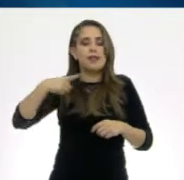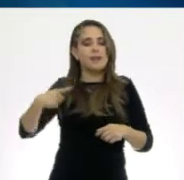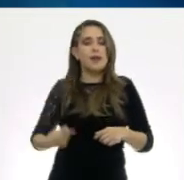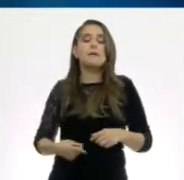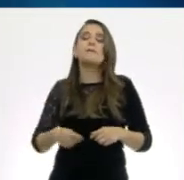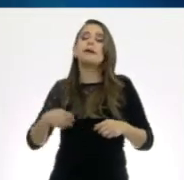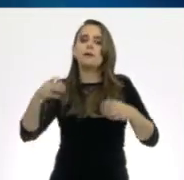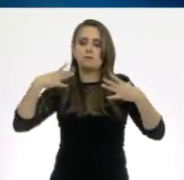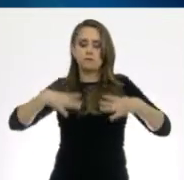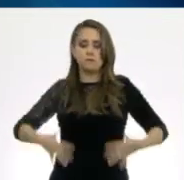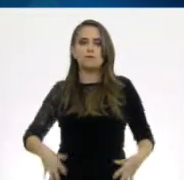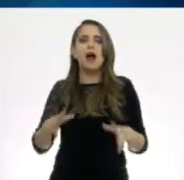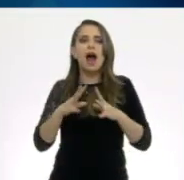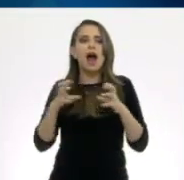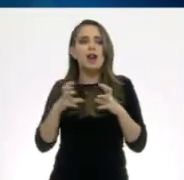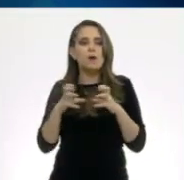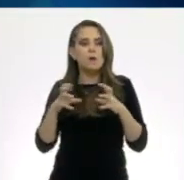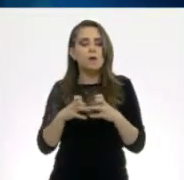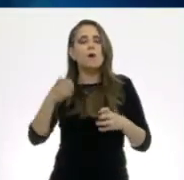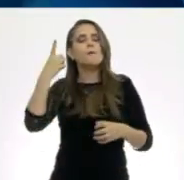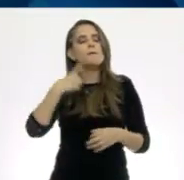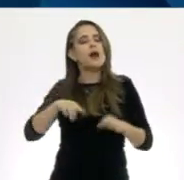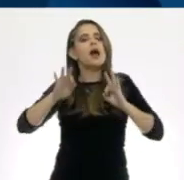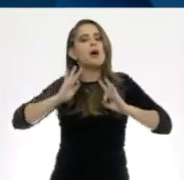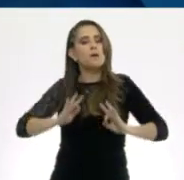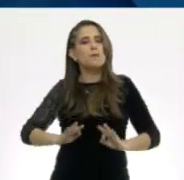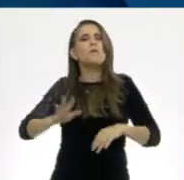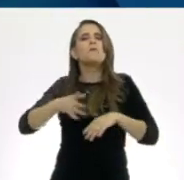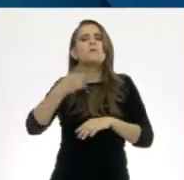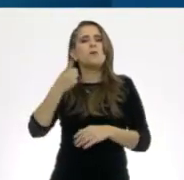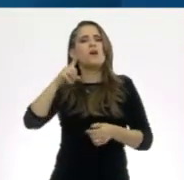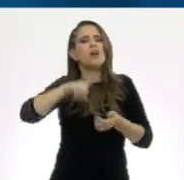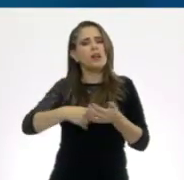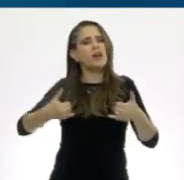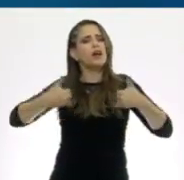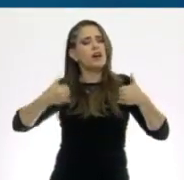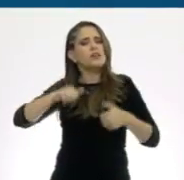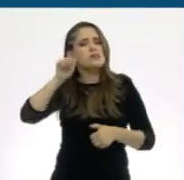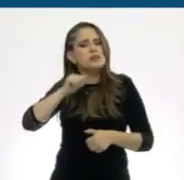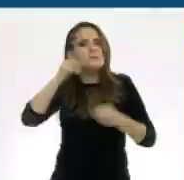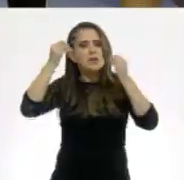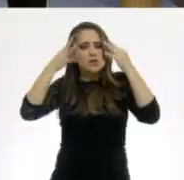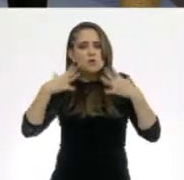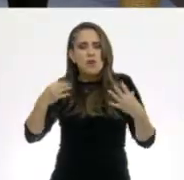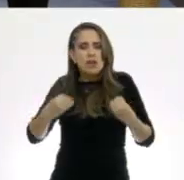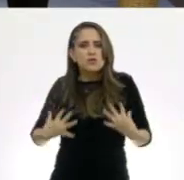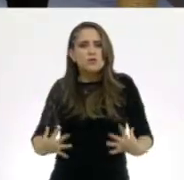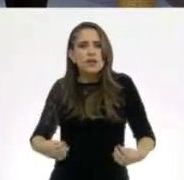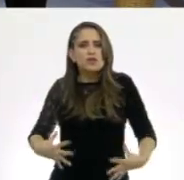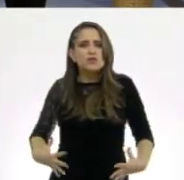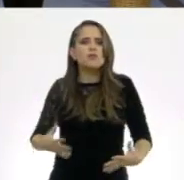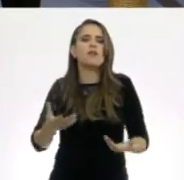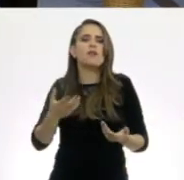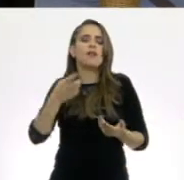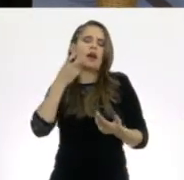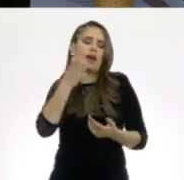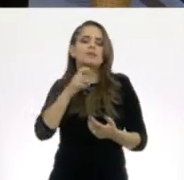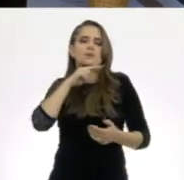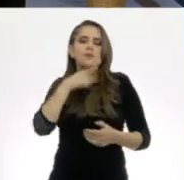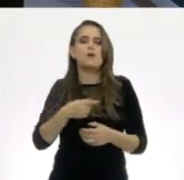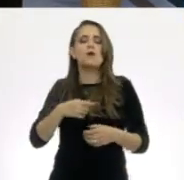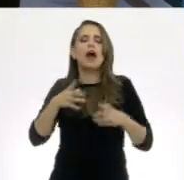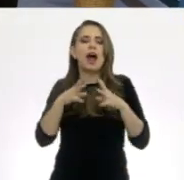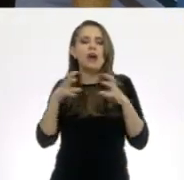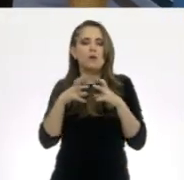cómodos y usar ropa de algodón porque empezamos a sudar mucho. Sí, eso sí. ¿Qué les pareció nuestro juego de la